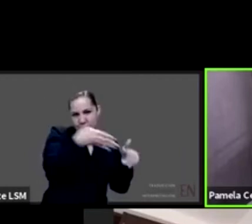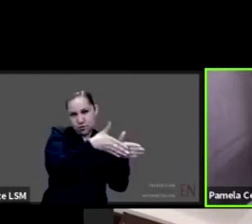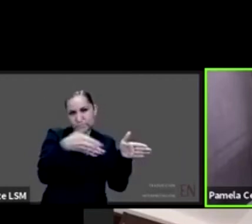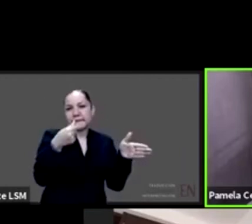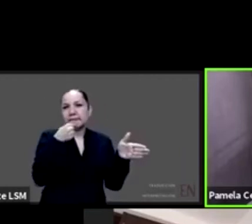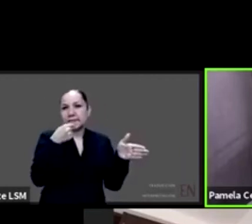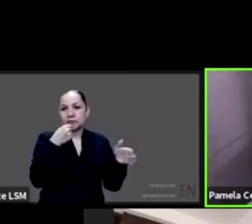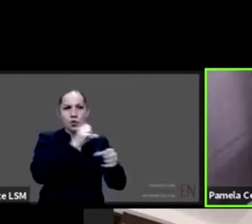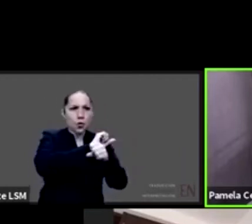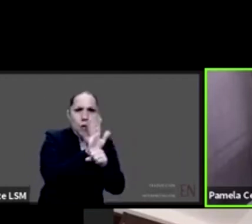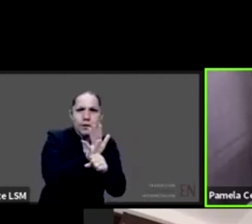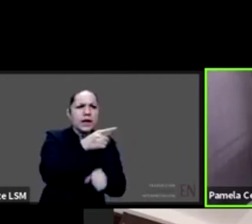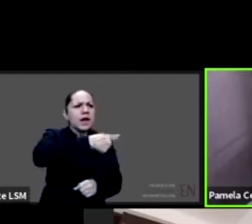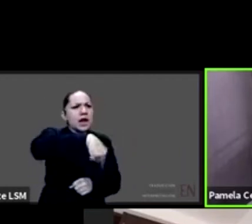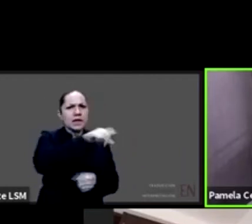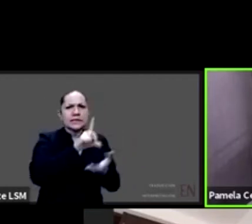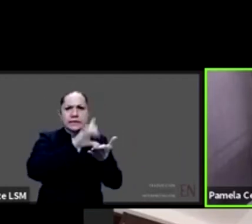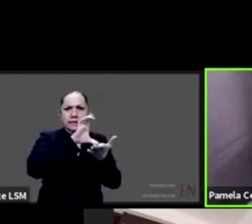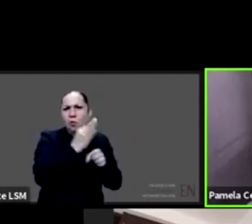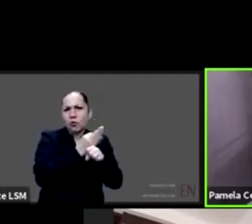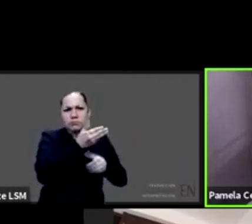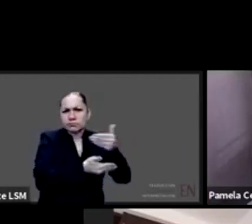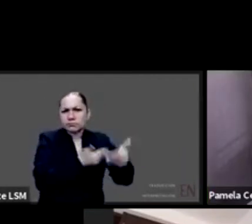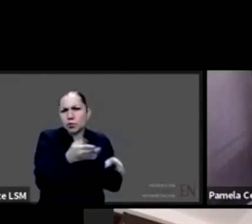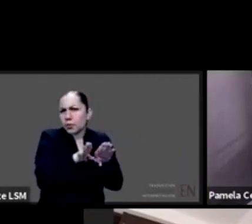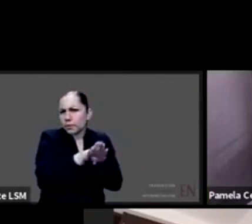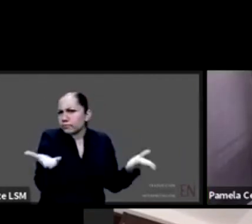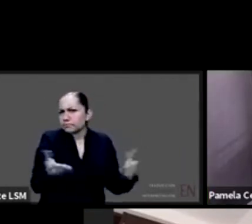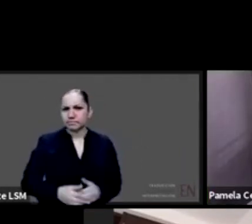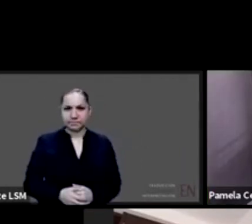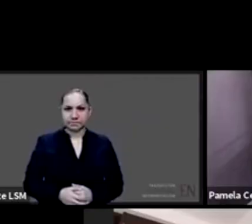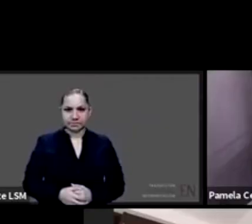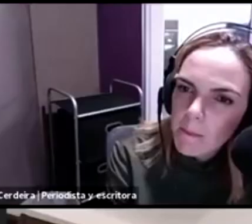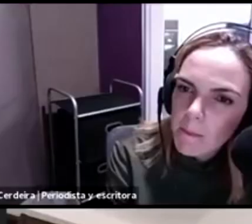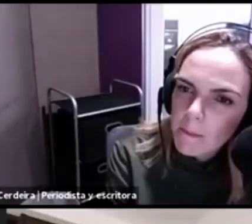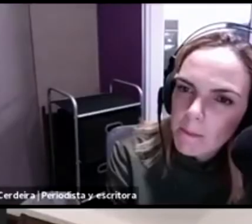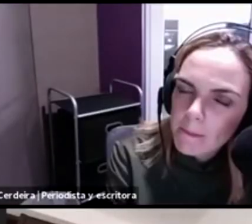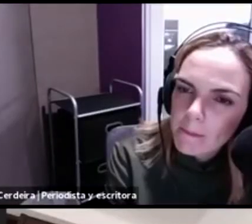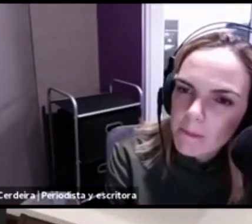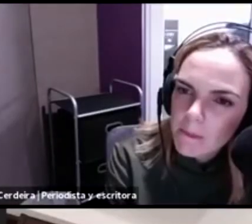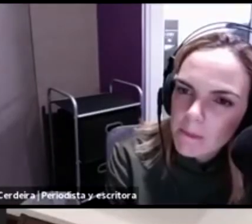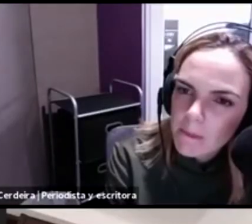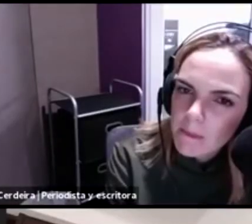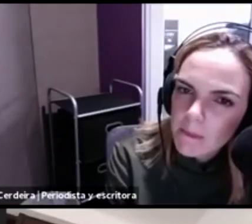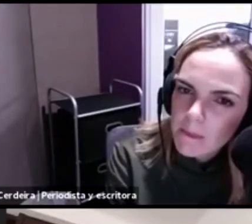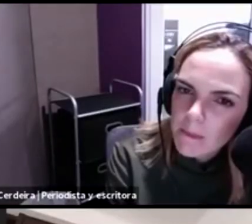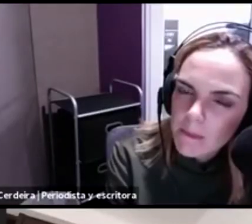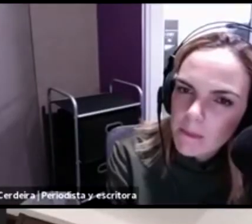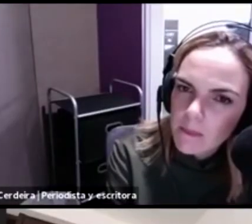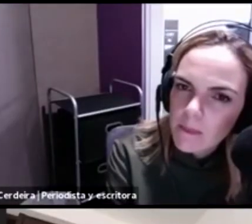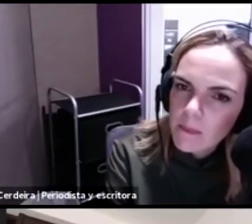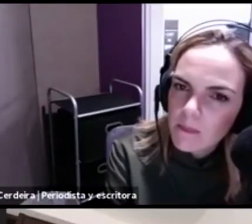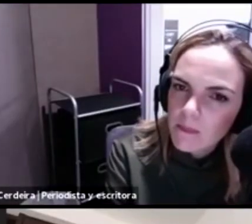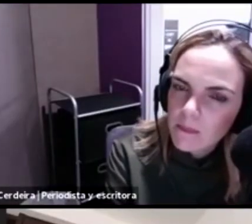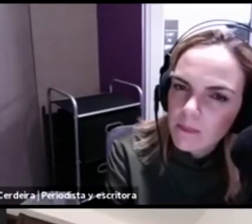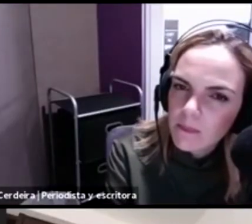adolescencia con discapacidad? Muchas gracias, Pamela. Mira, afortunadamente, la tendencia